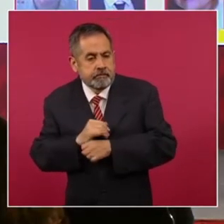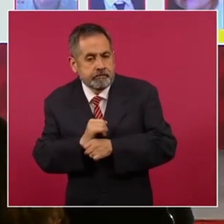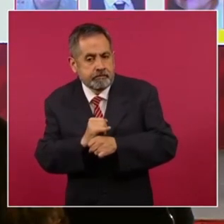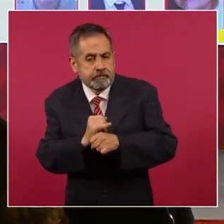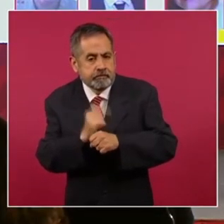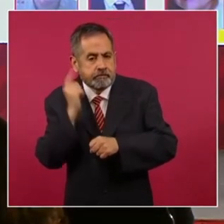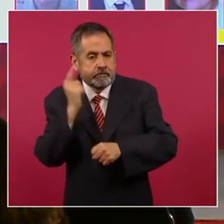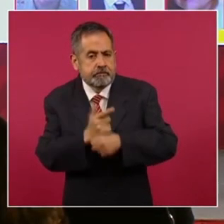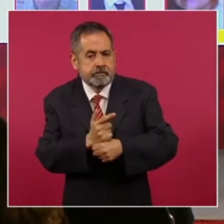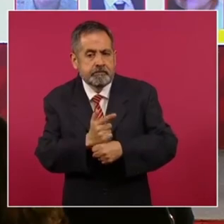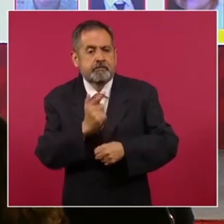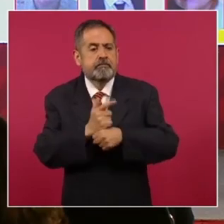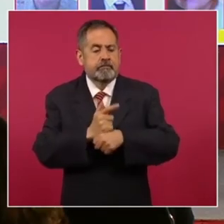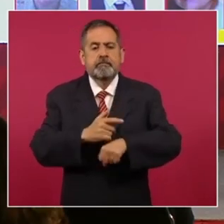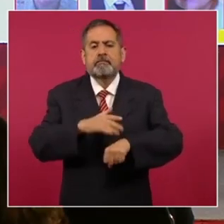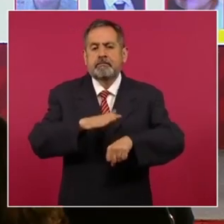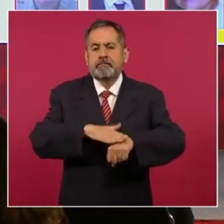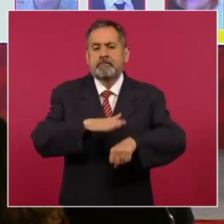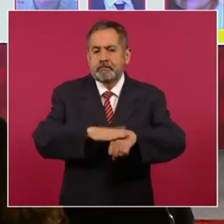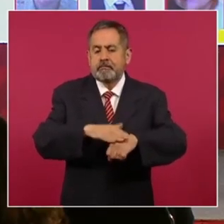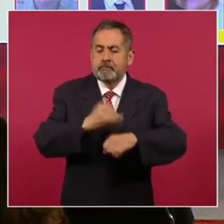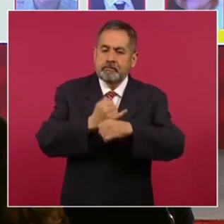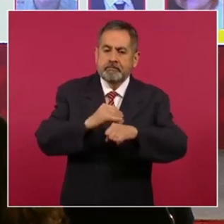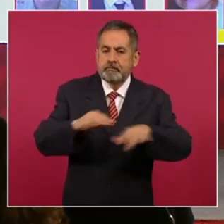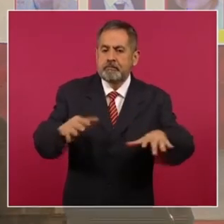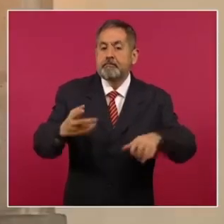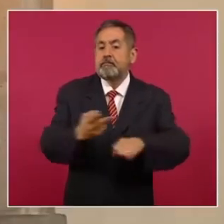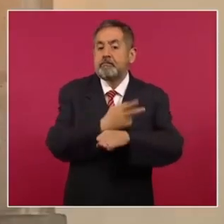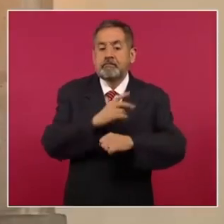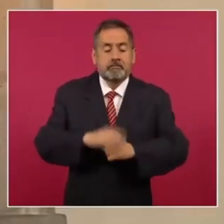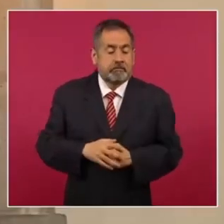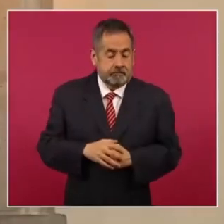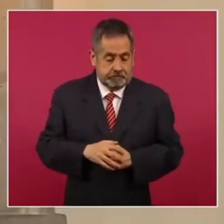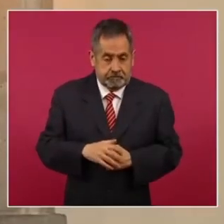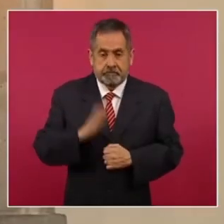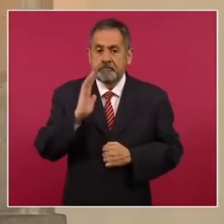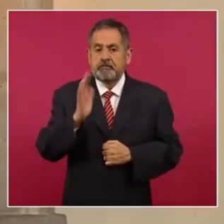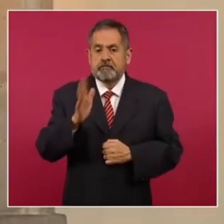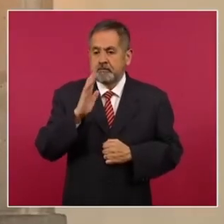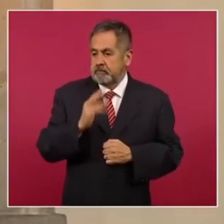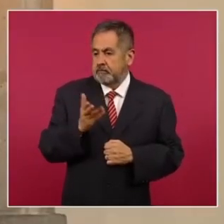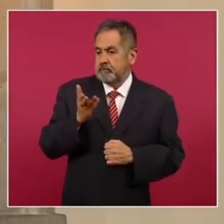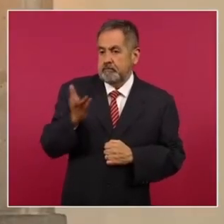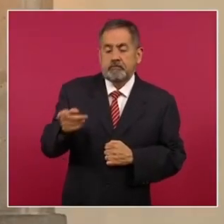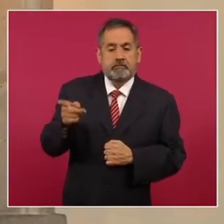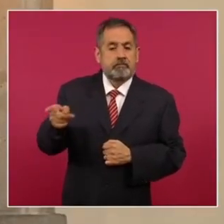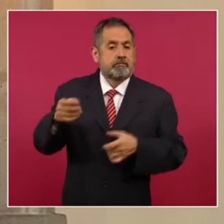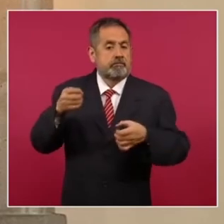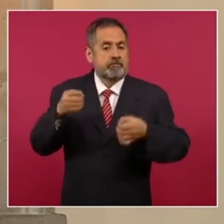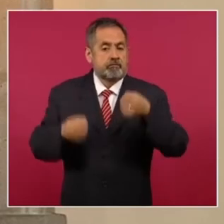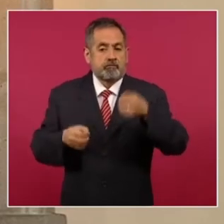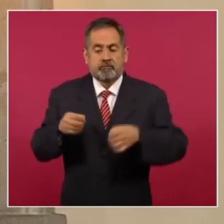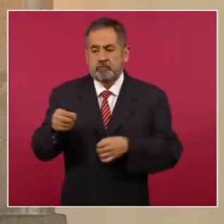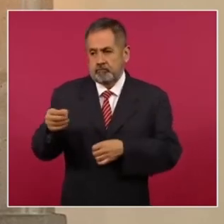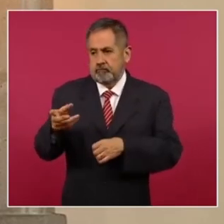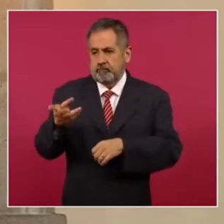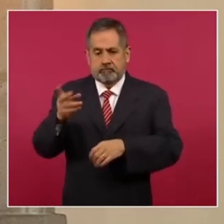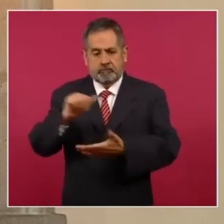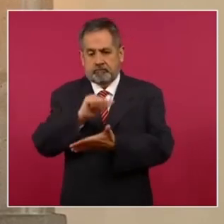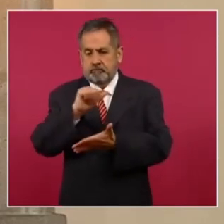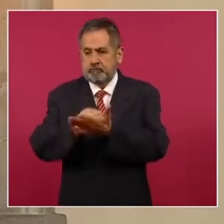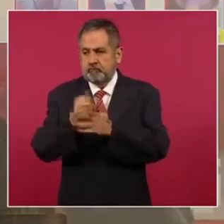en las investigaciones del caso. Solicitaron y obtuvieron de un juez orden de